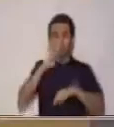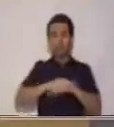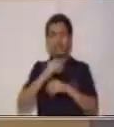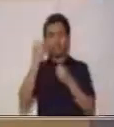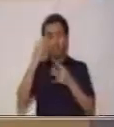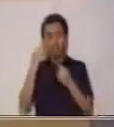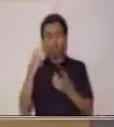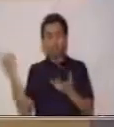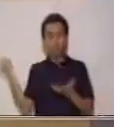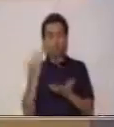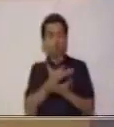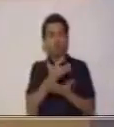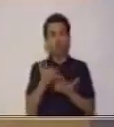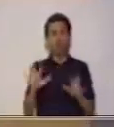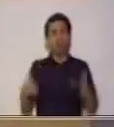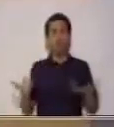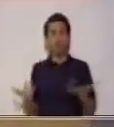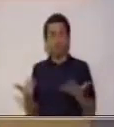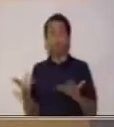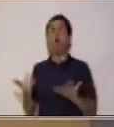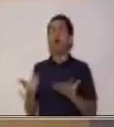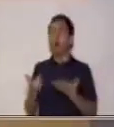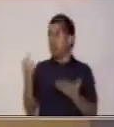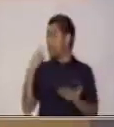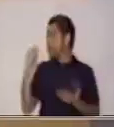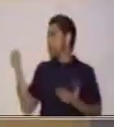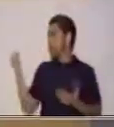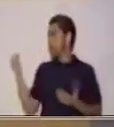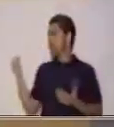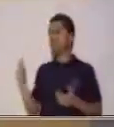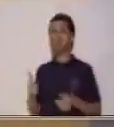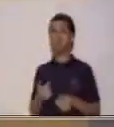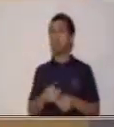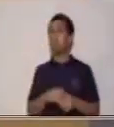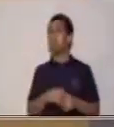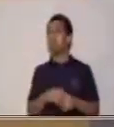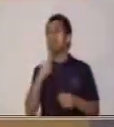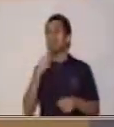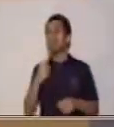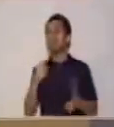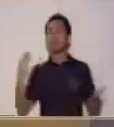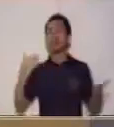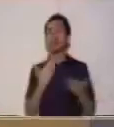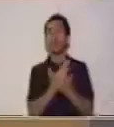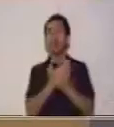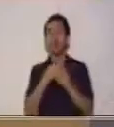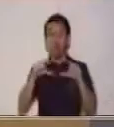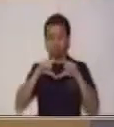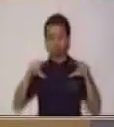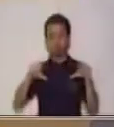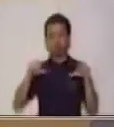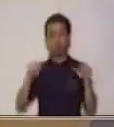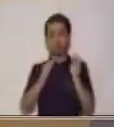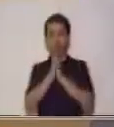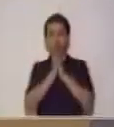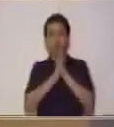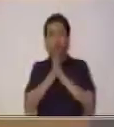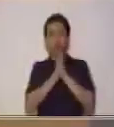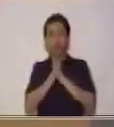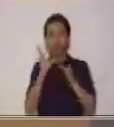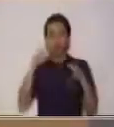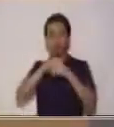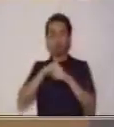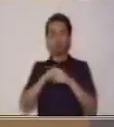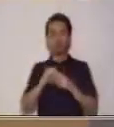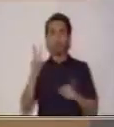producto o el servicio. En este caso, tú ves, nuevas barras de chocolate y también que contienen vitamina C.